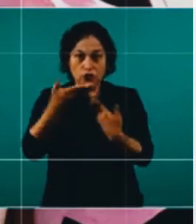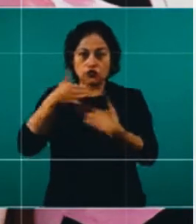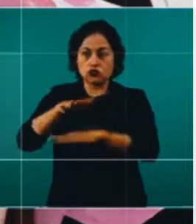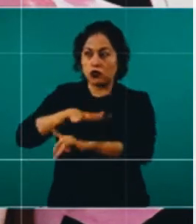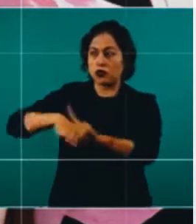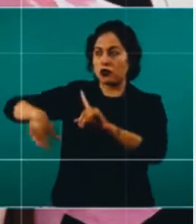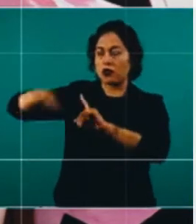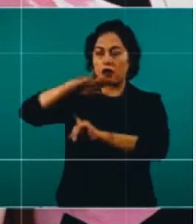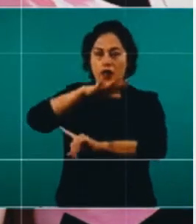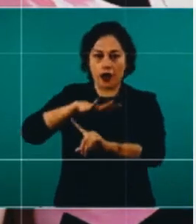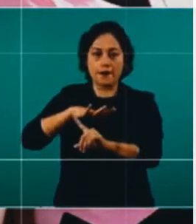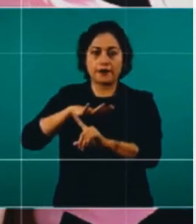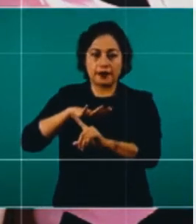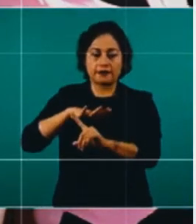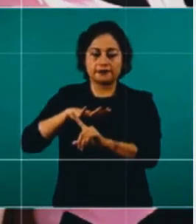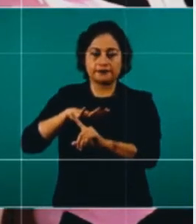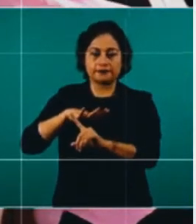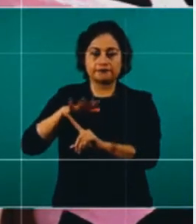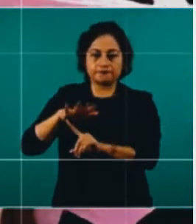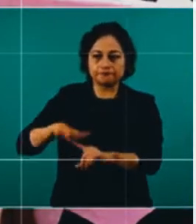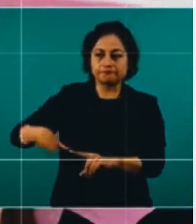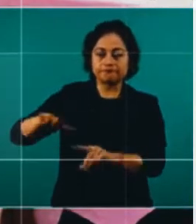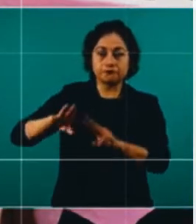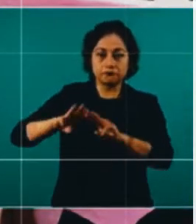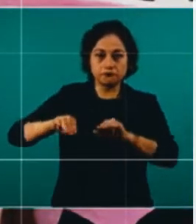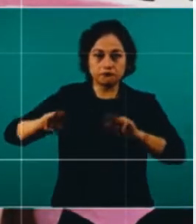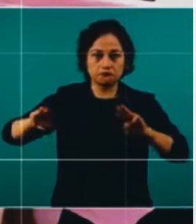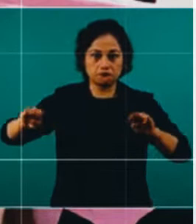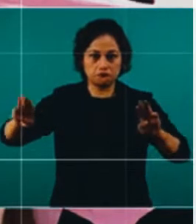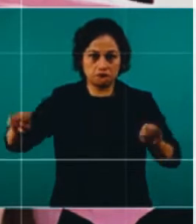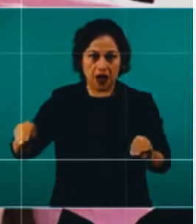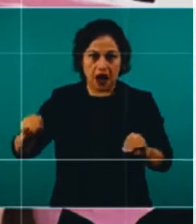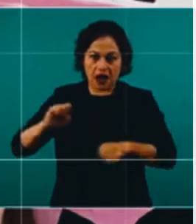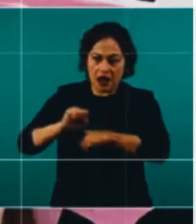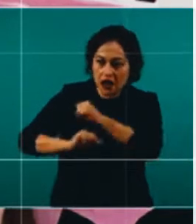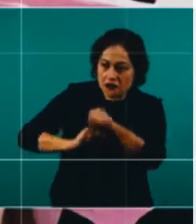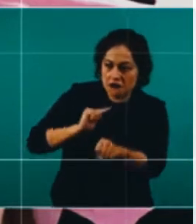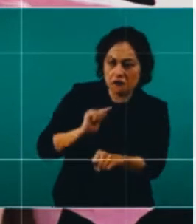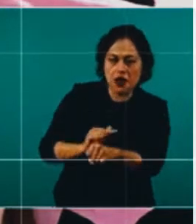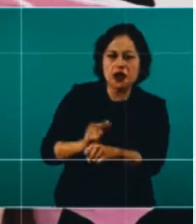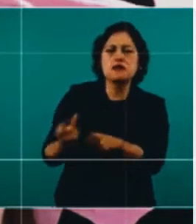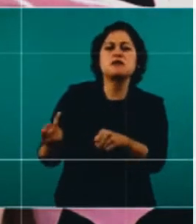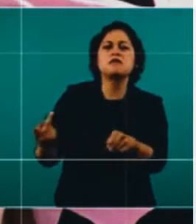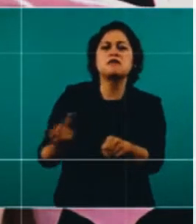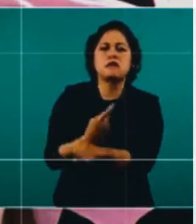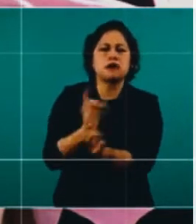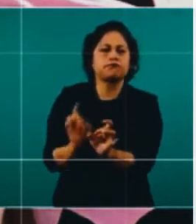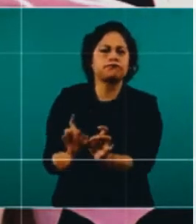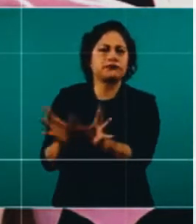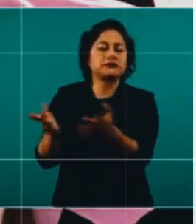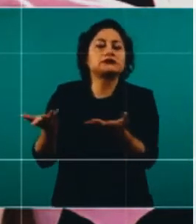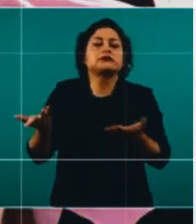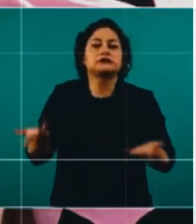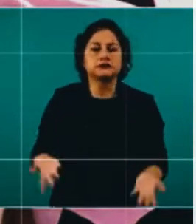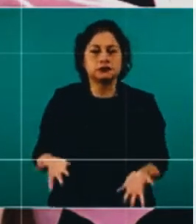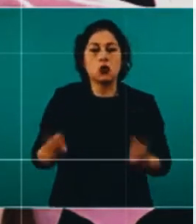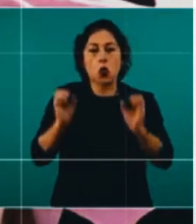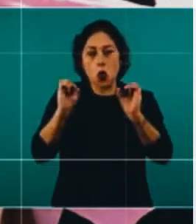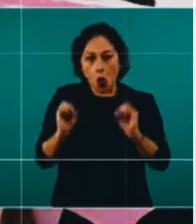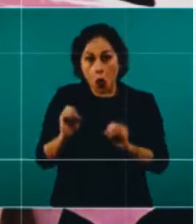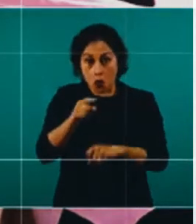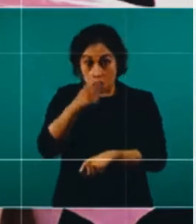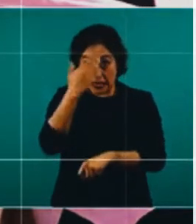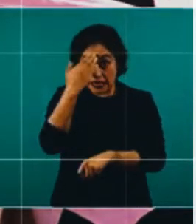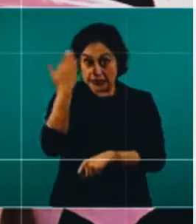a lo que es la fauna marina en esa zona y si ya se cuenta también con una propuesta justamente para